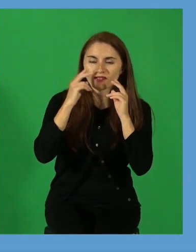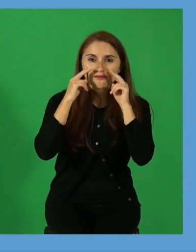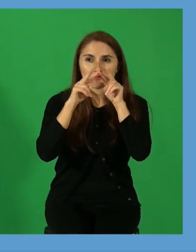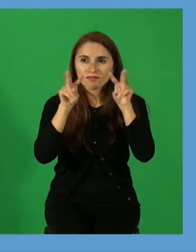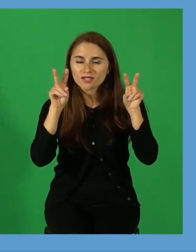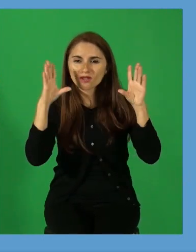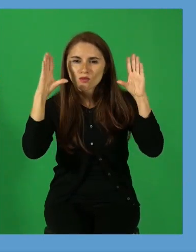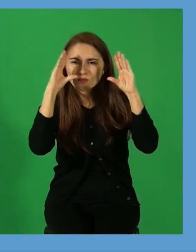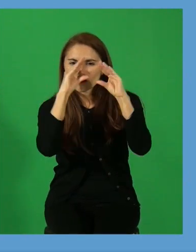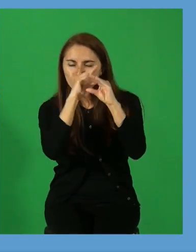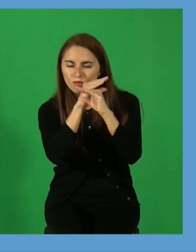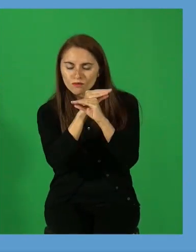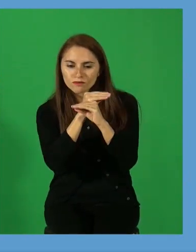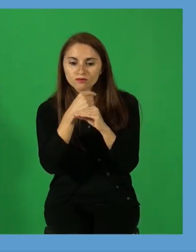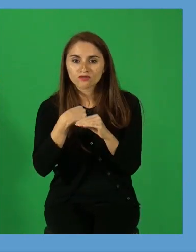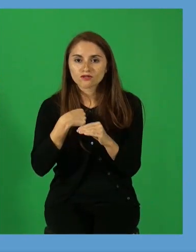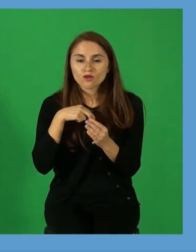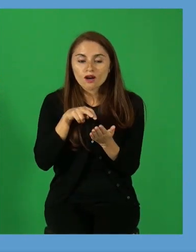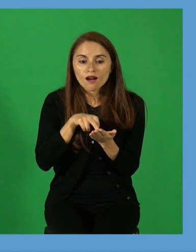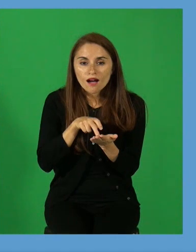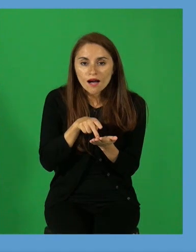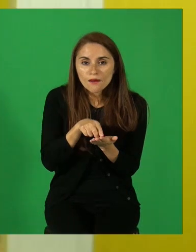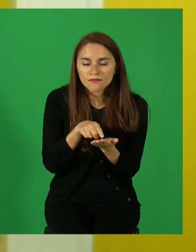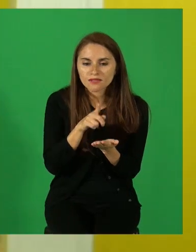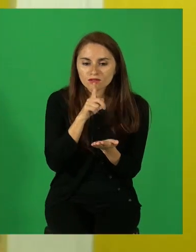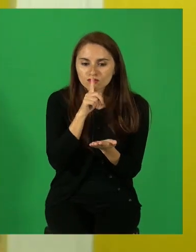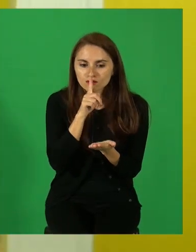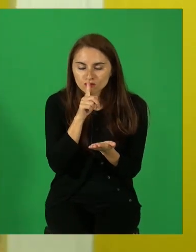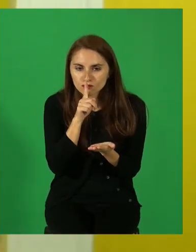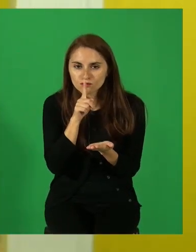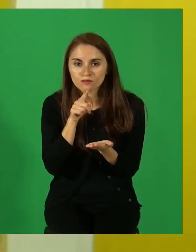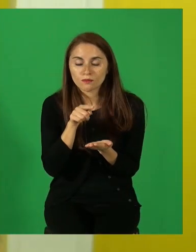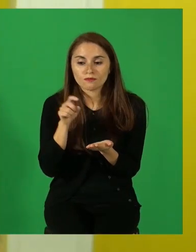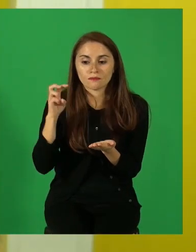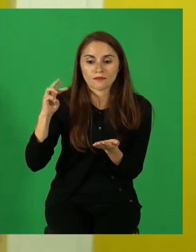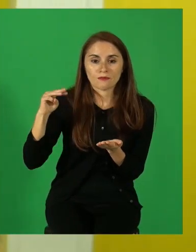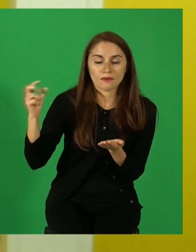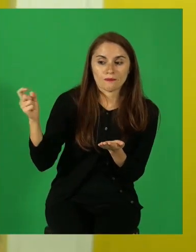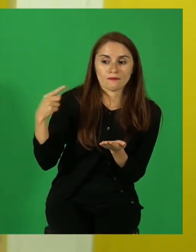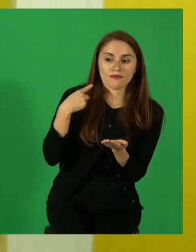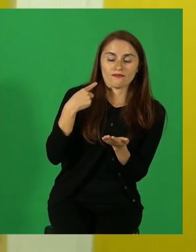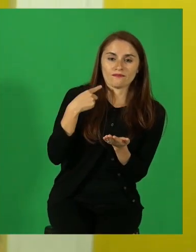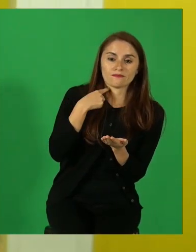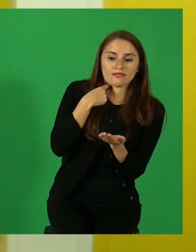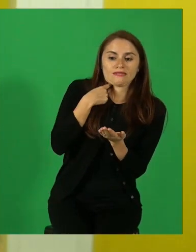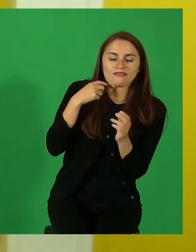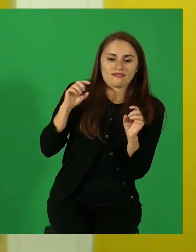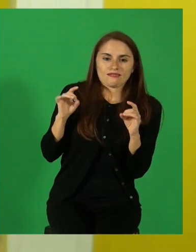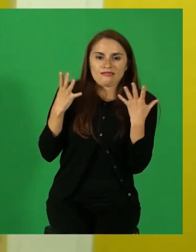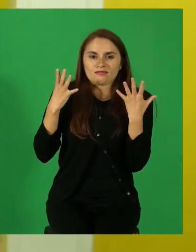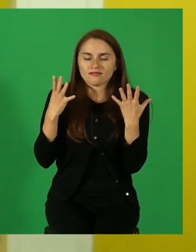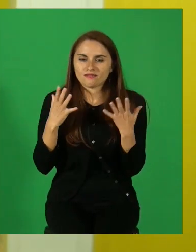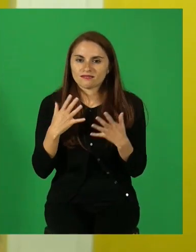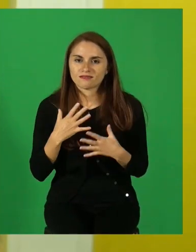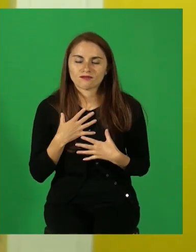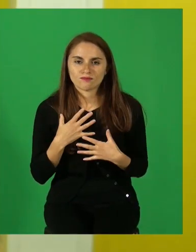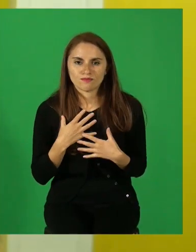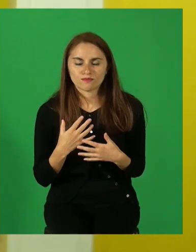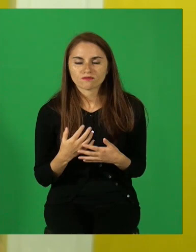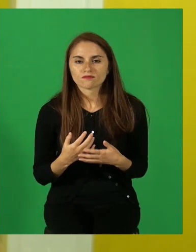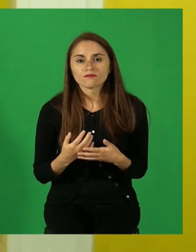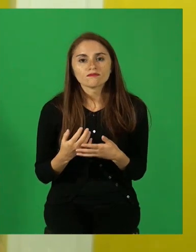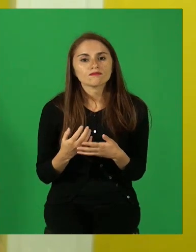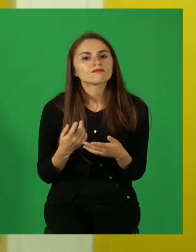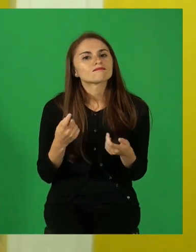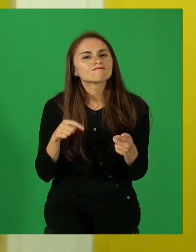con paso lento porque sé que mi mamá haría otro escándalo si me viera aquí dentro. Las